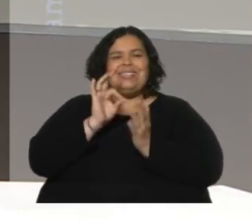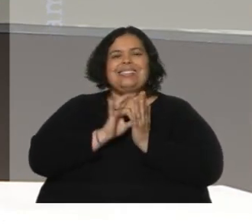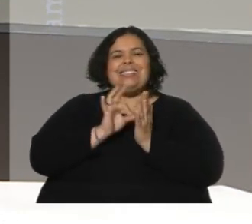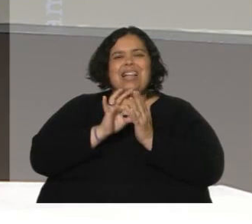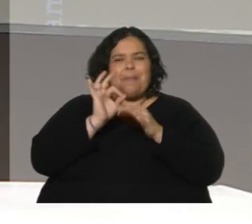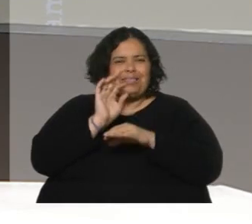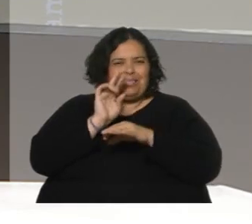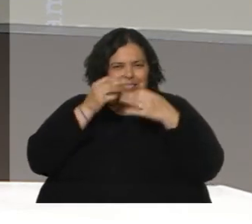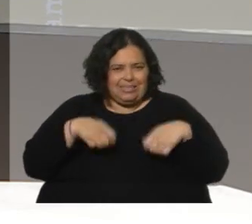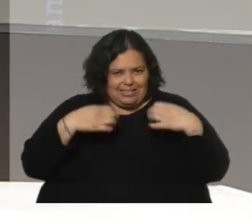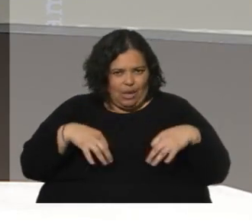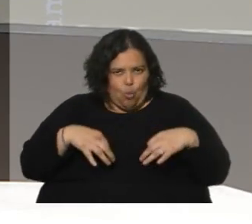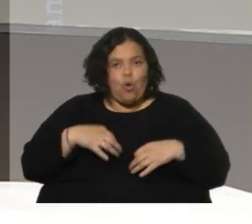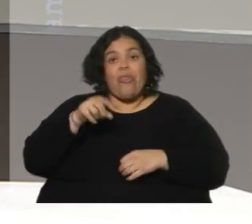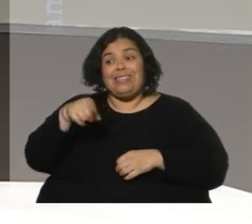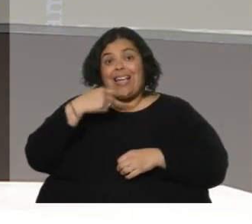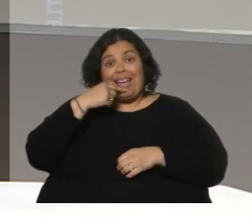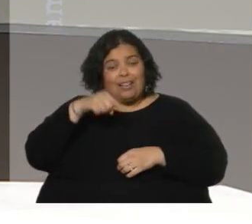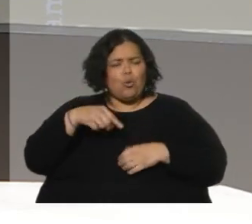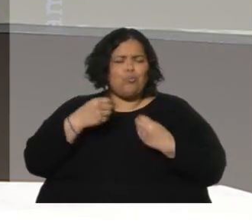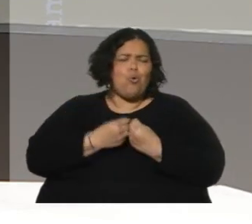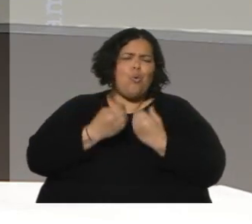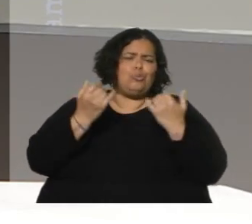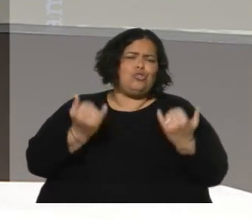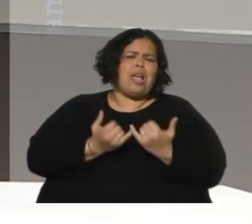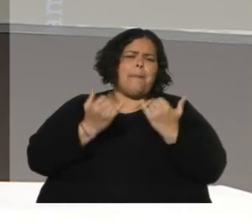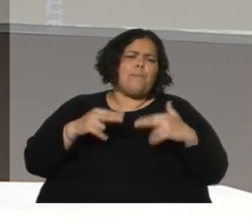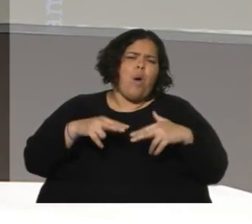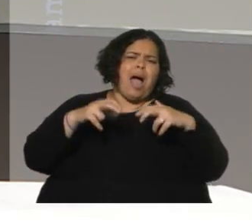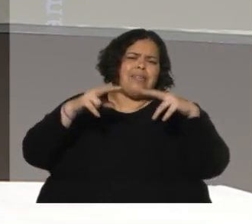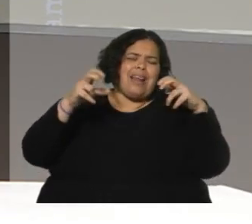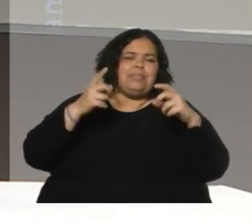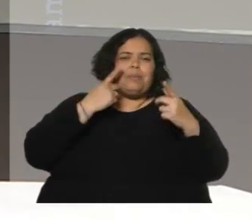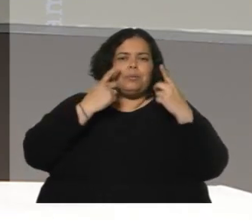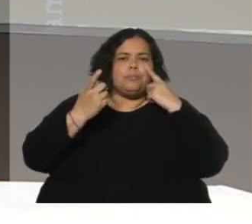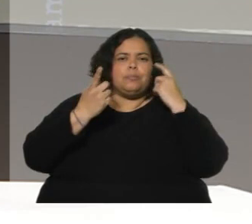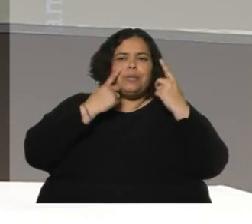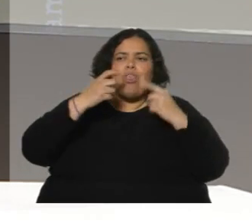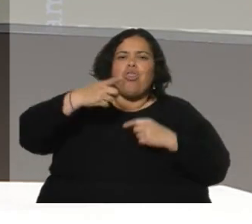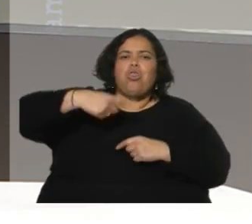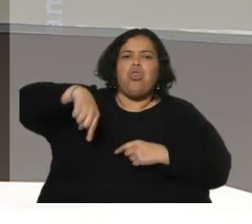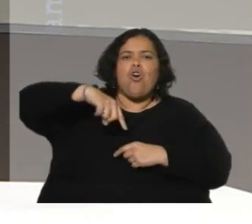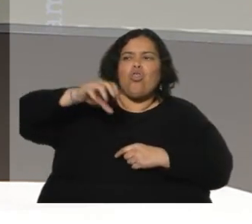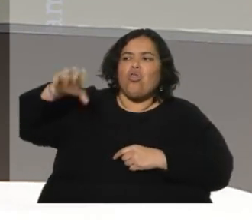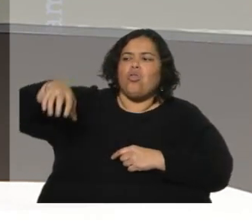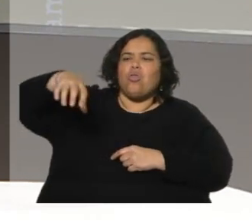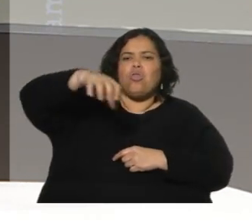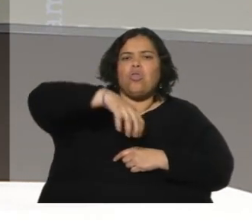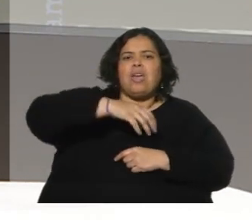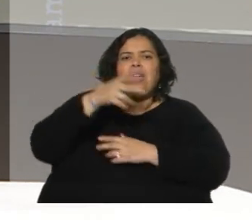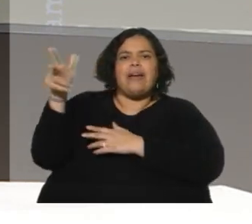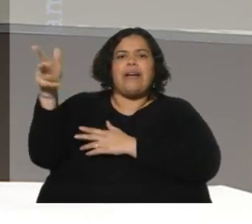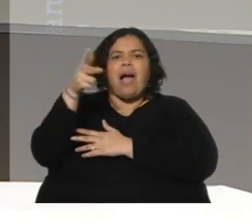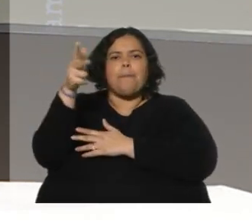llevó mucho tiempo de análisis y de detectar los puntos donde era necesario colocar estas cámaras, teniendo en cuenta un montón de